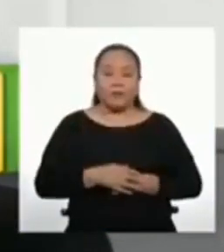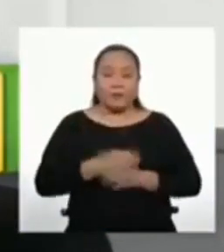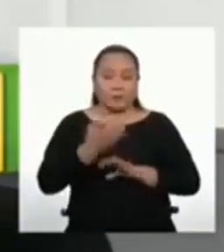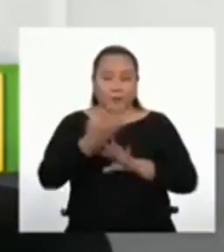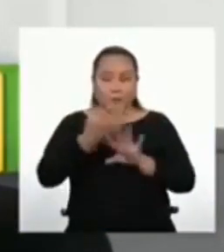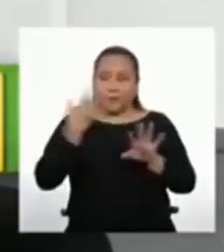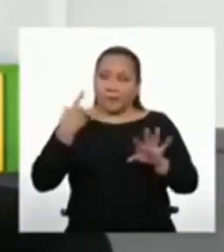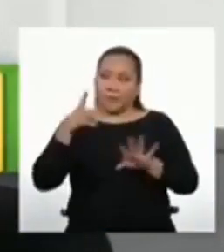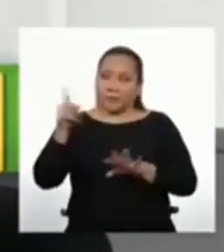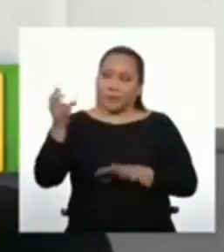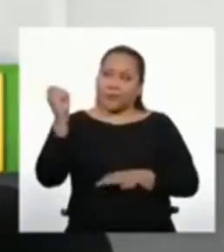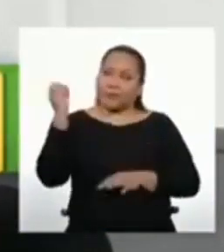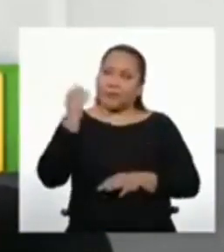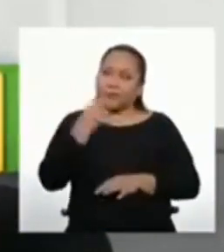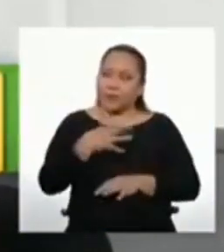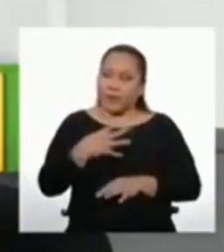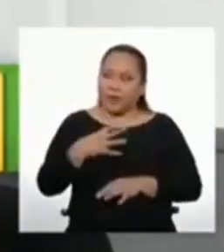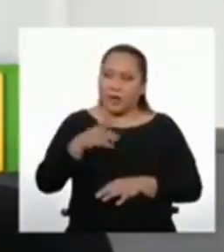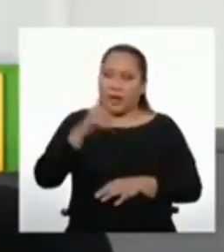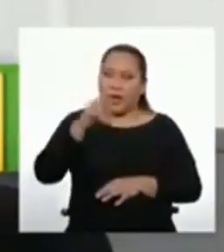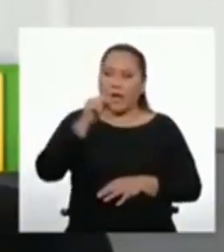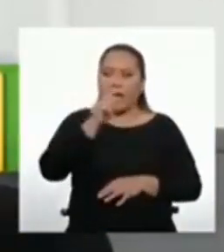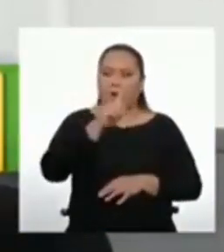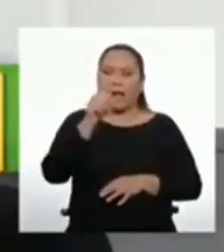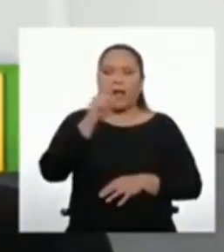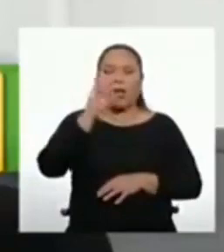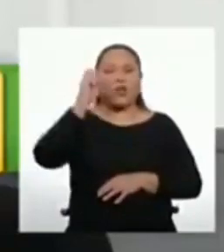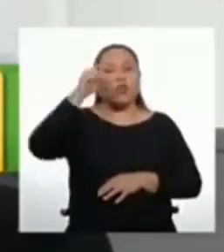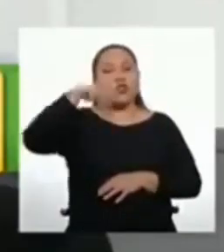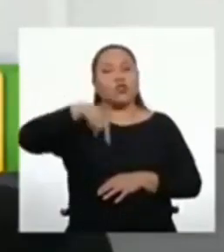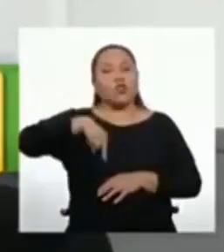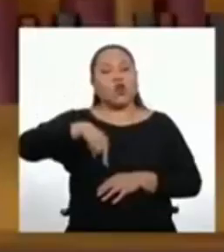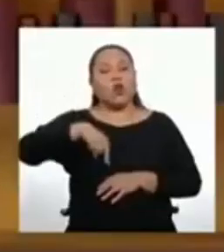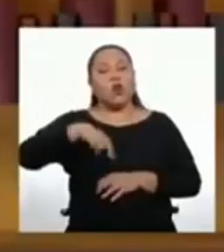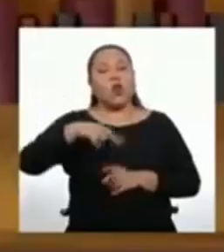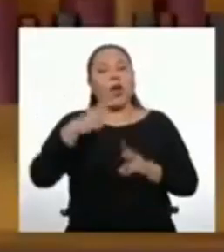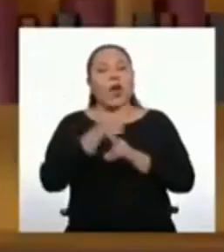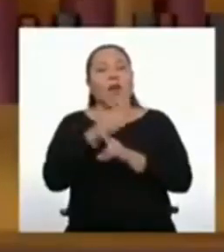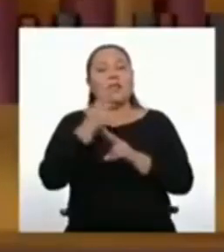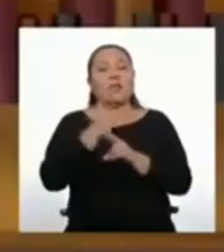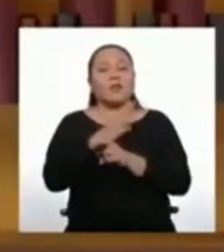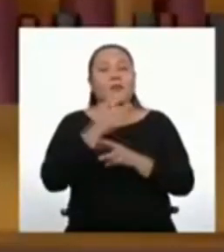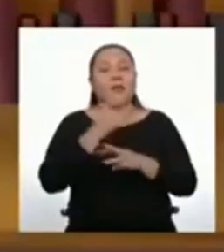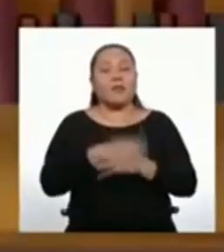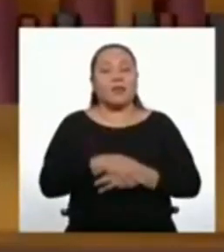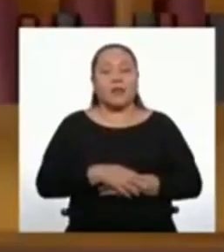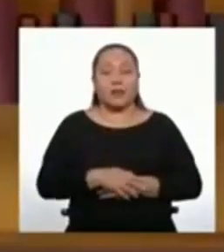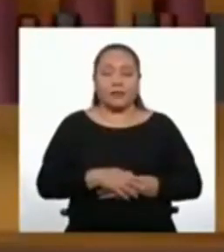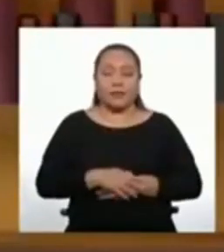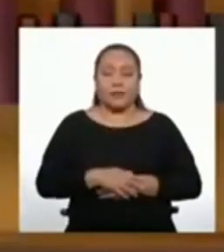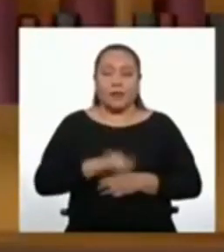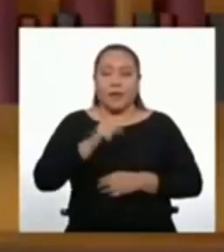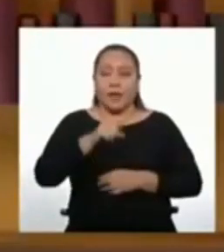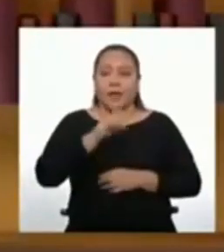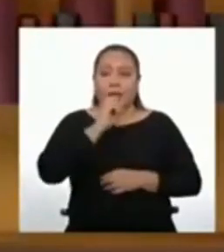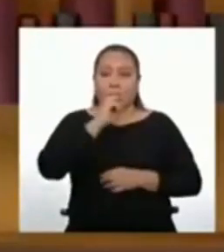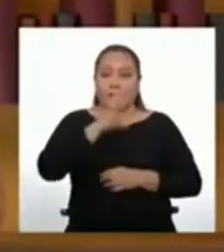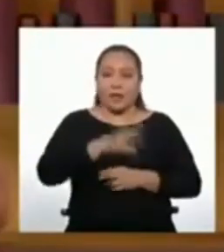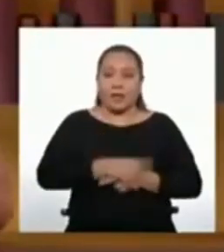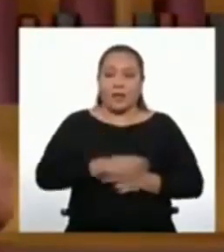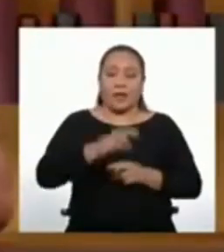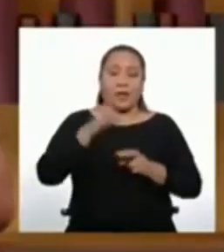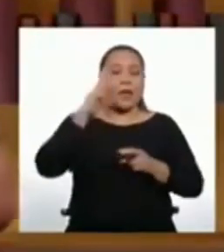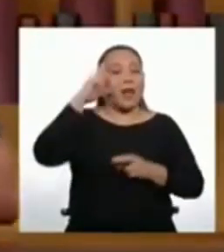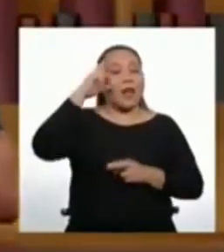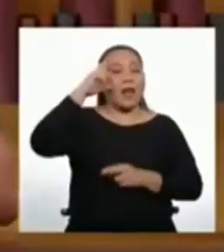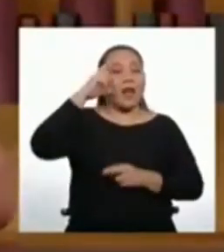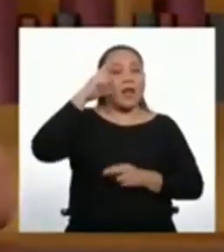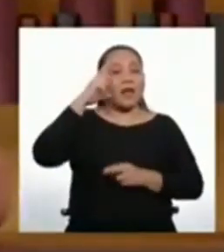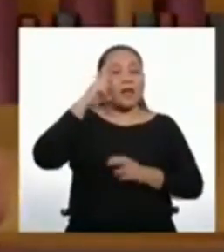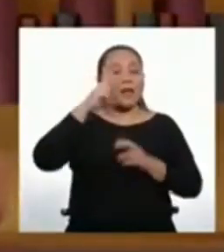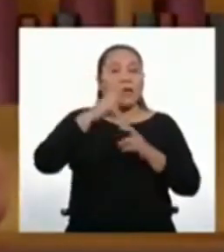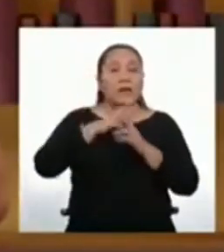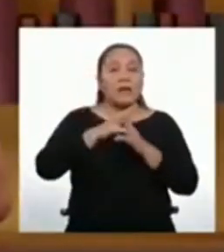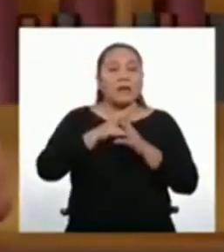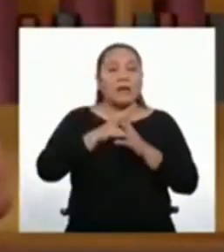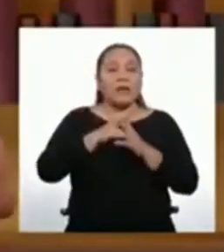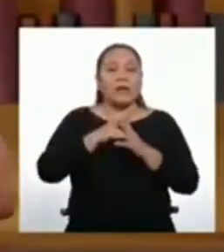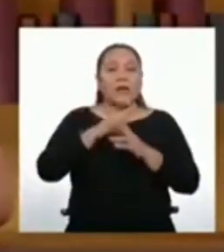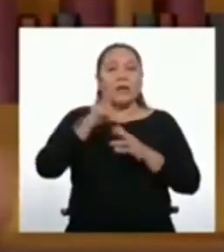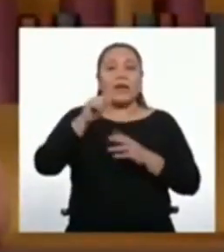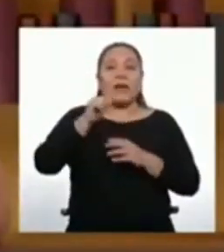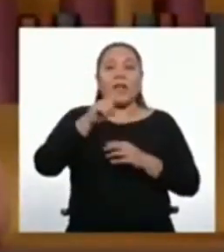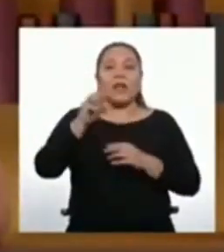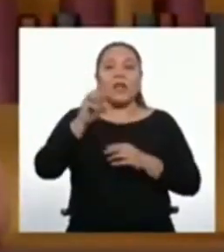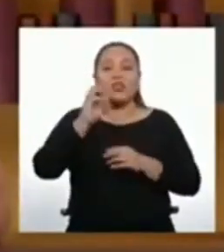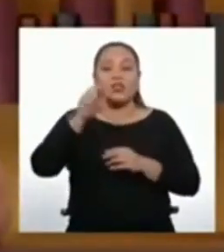un momento mencionaste la razón aritmética. ¿A qué te refieres con eso? Podemos definir la razón aritmética como la diferencia entre